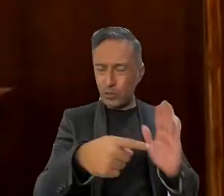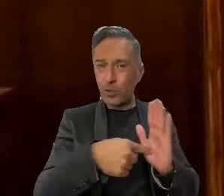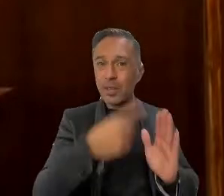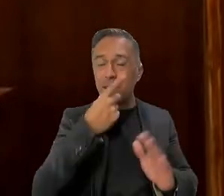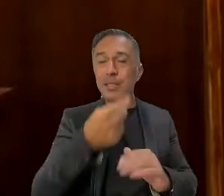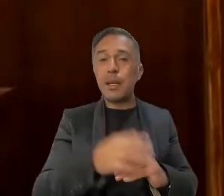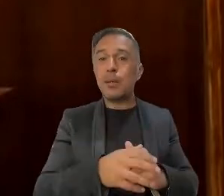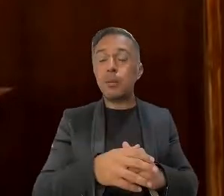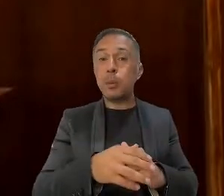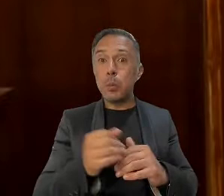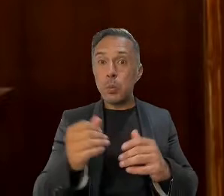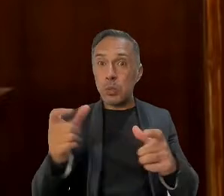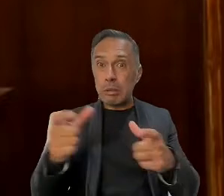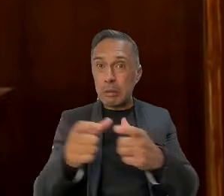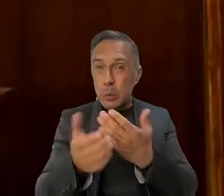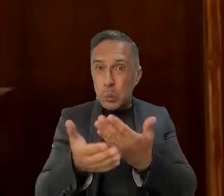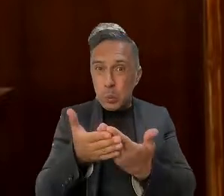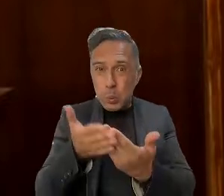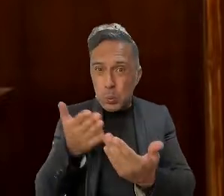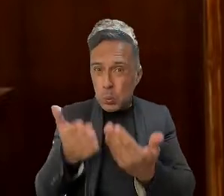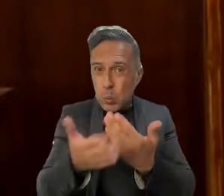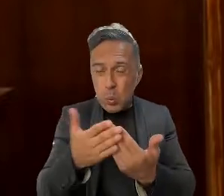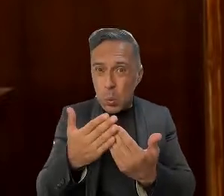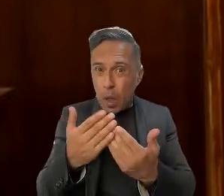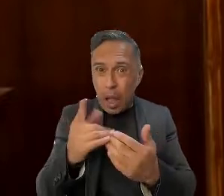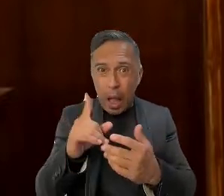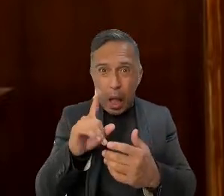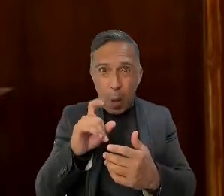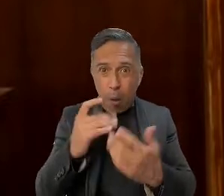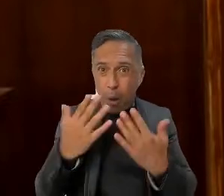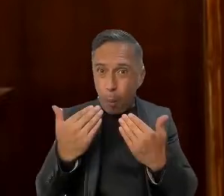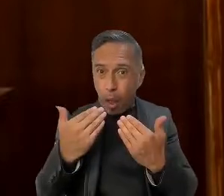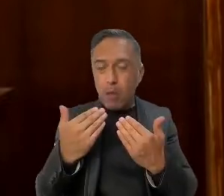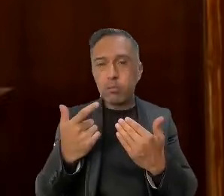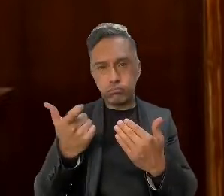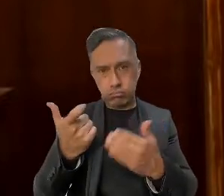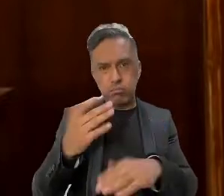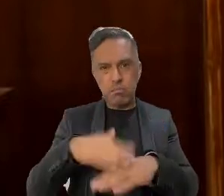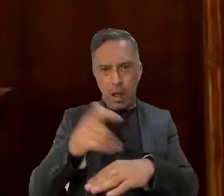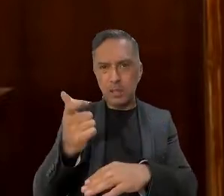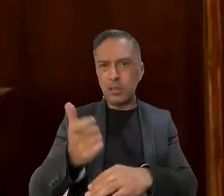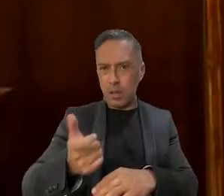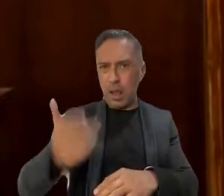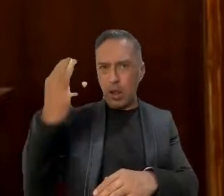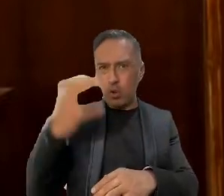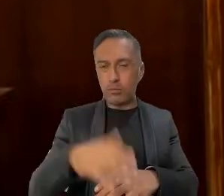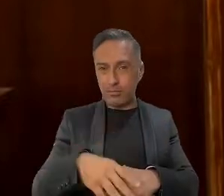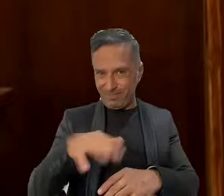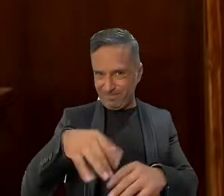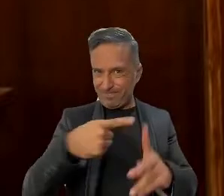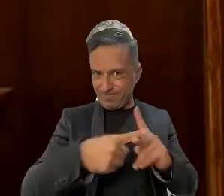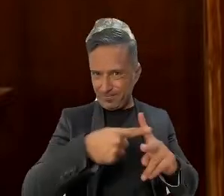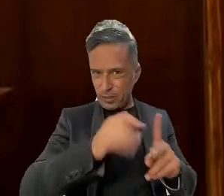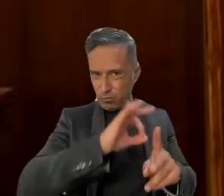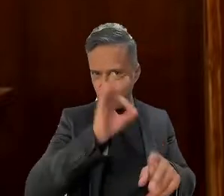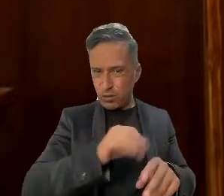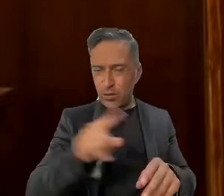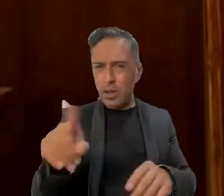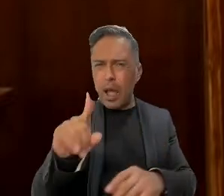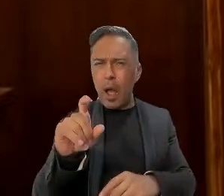la escasez, los datos anteriores, ¿cuál debería de ser el costo del agua?